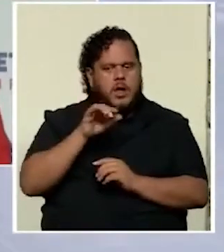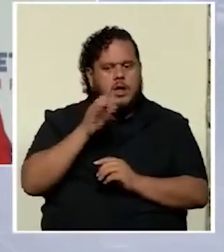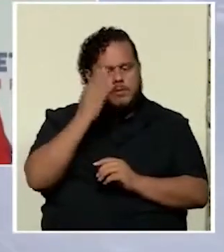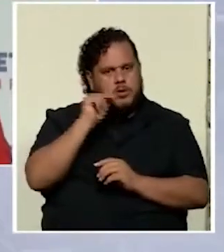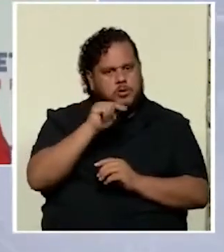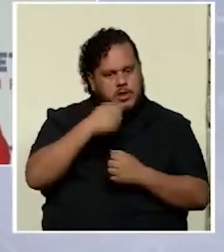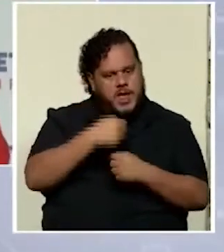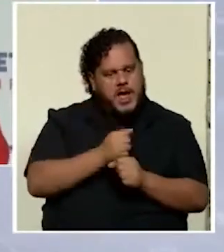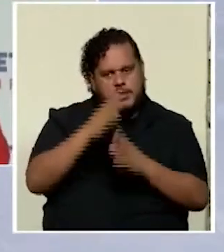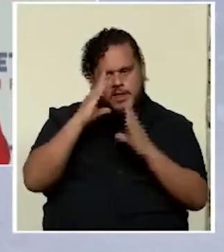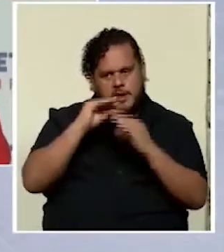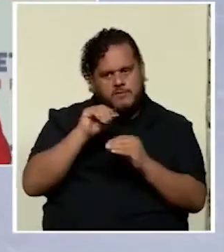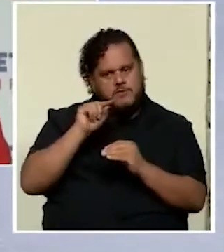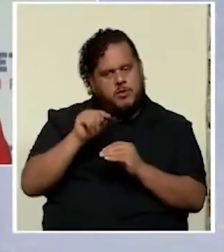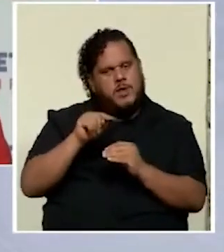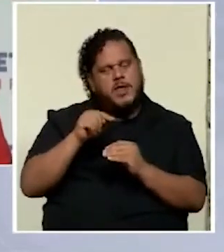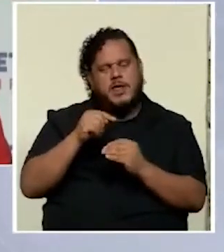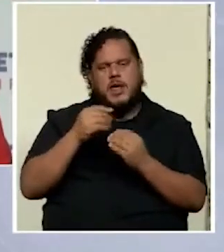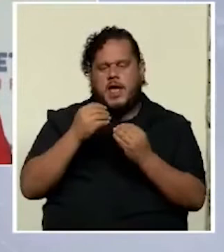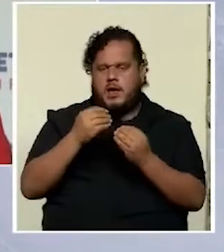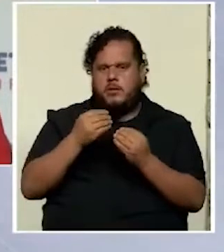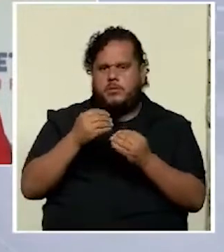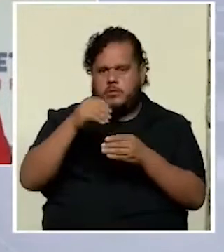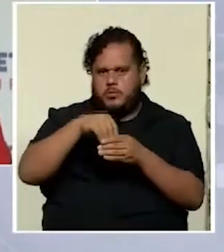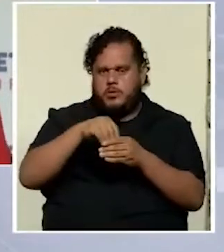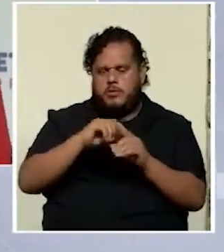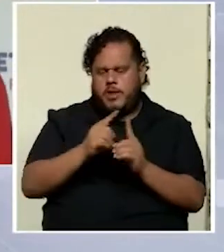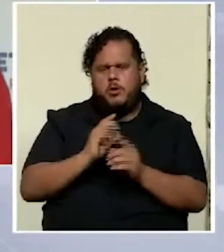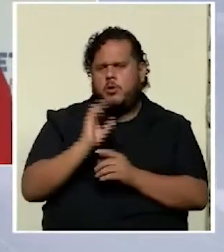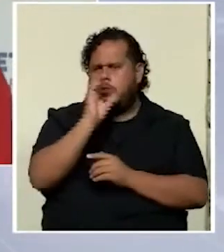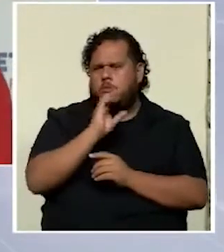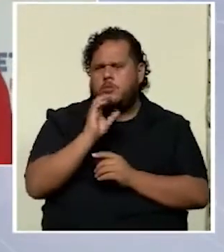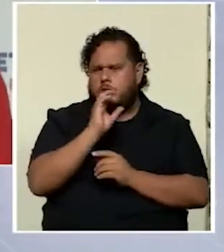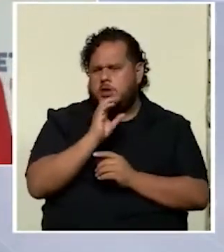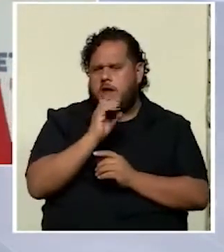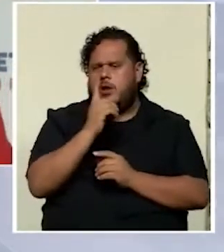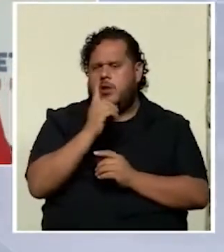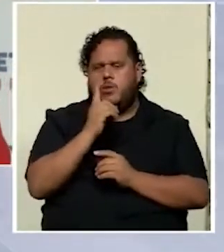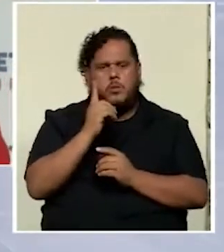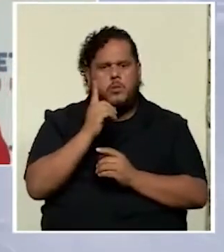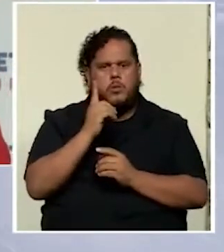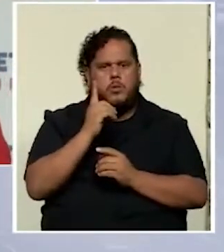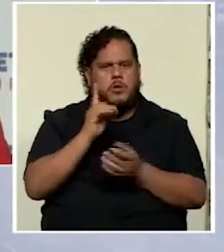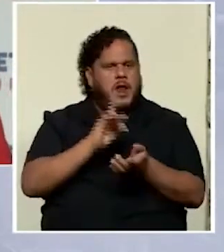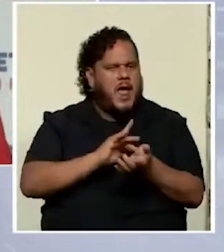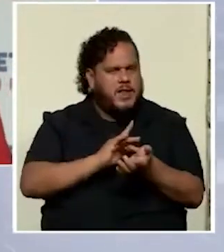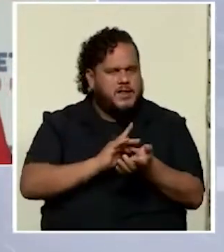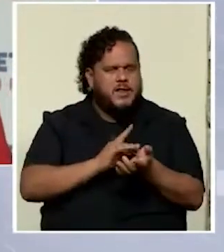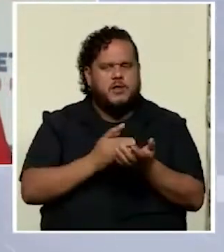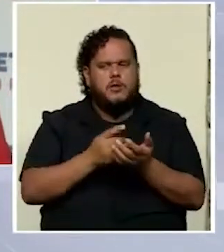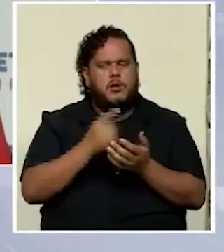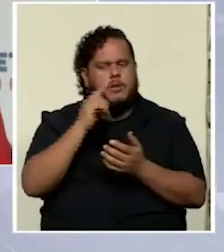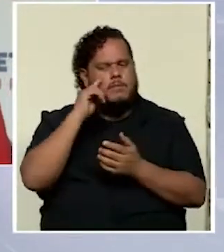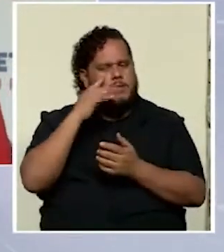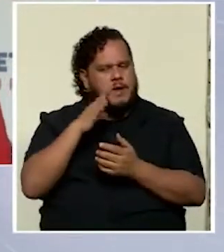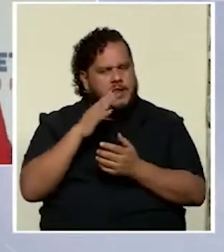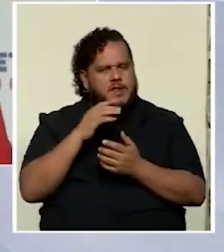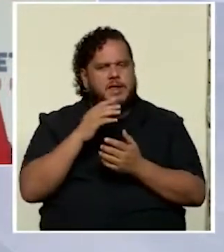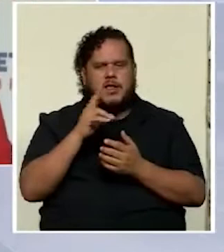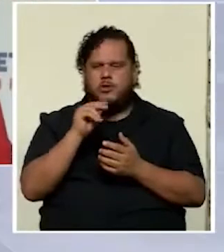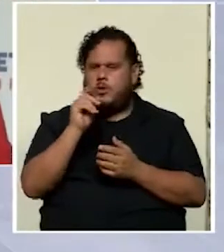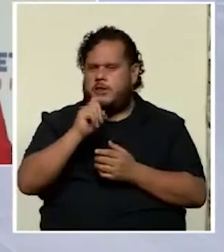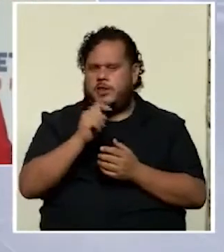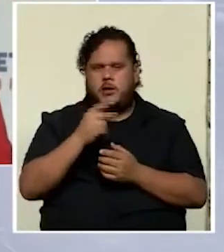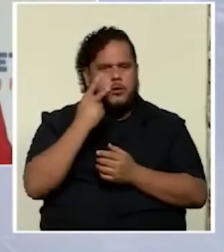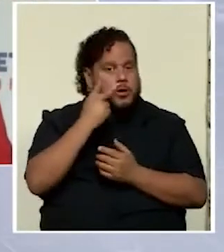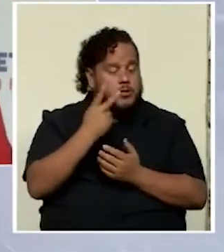profundo y así se ha señalado pero buscar un antídoto me parece contra el populismo en este momento es necesario lo que hemos visto